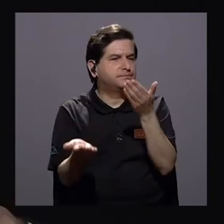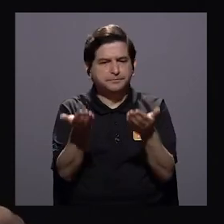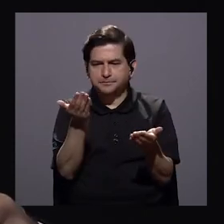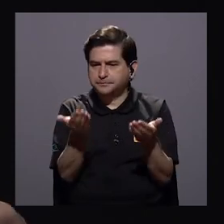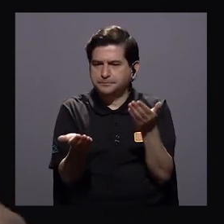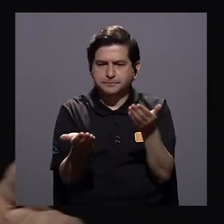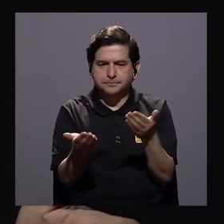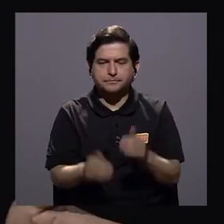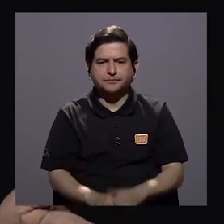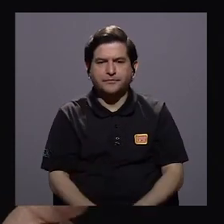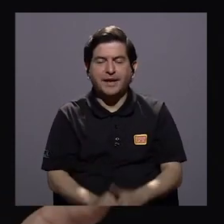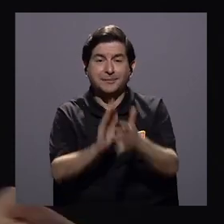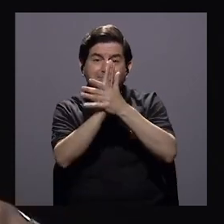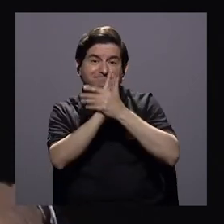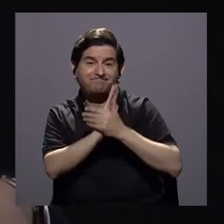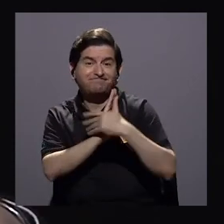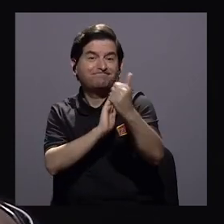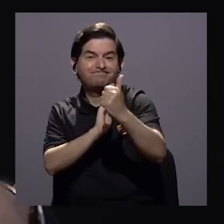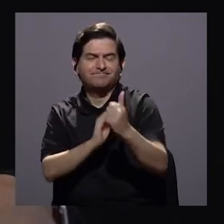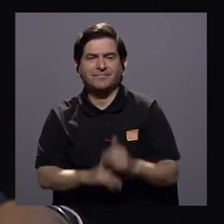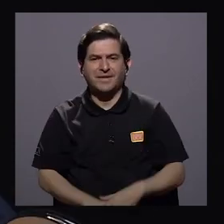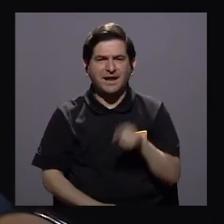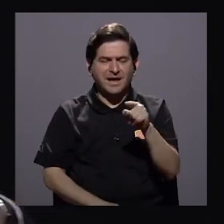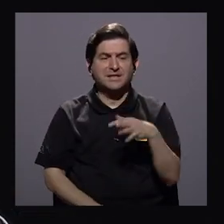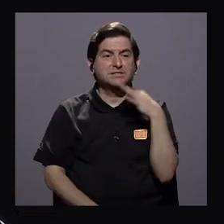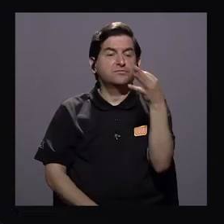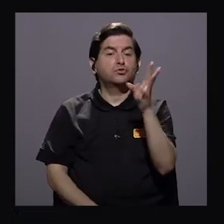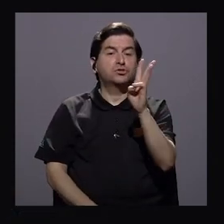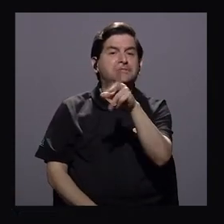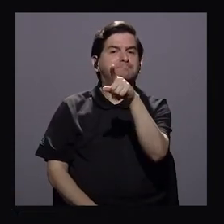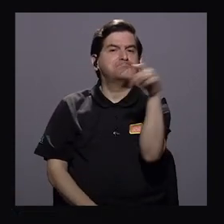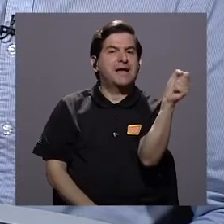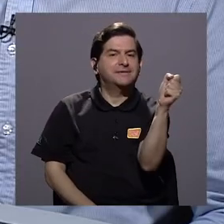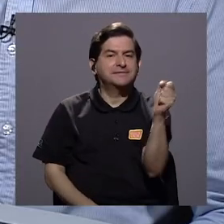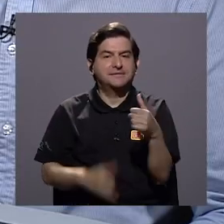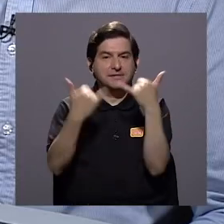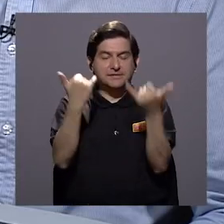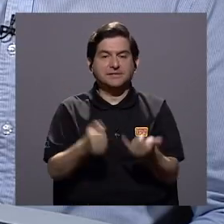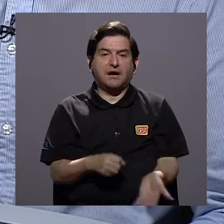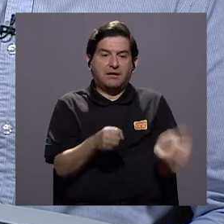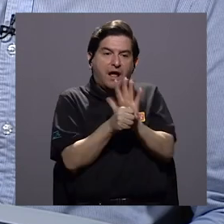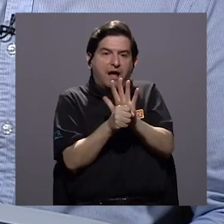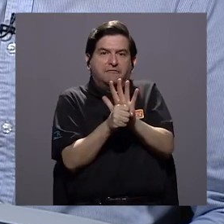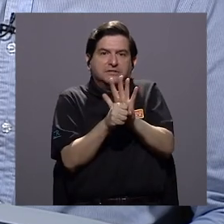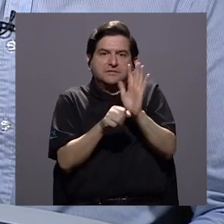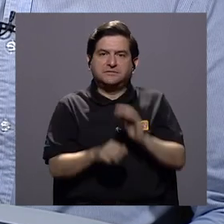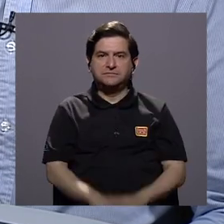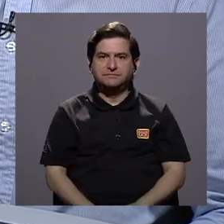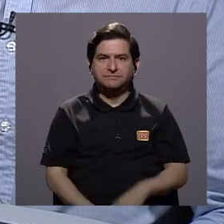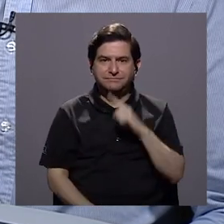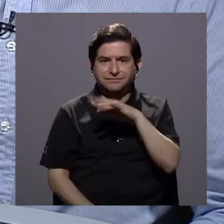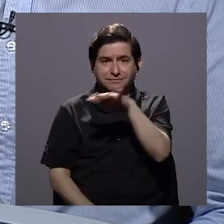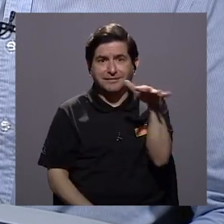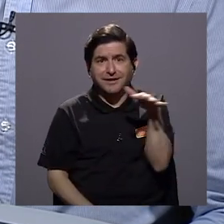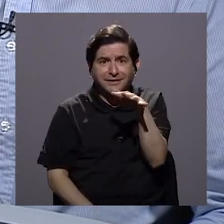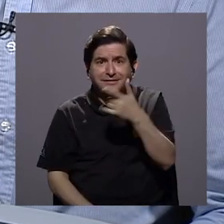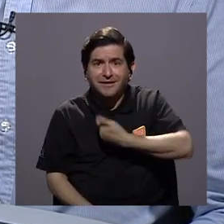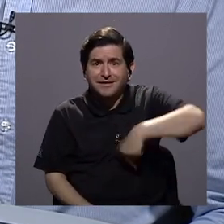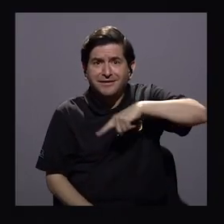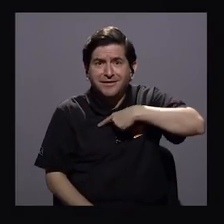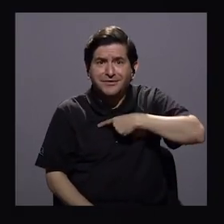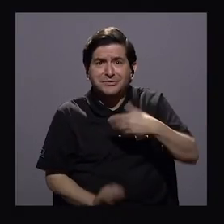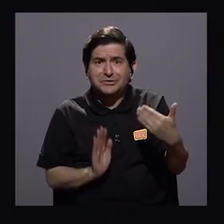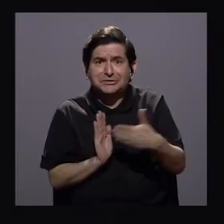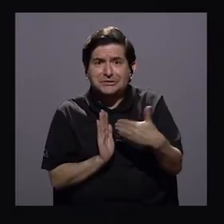potencializada en este próximo semestre y ahora el COVID-19 tenemos una realidad que nos